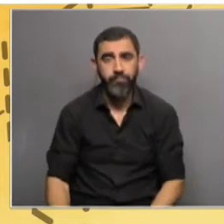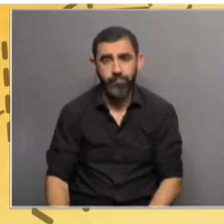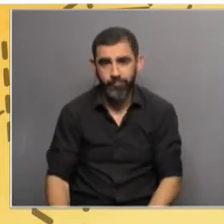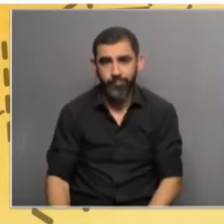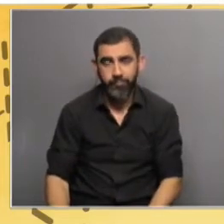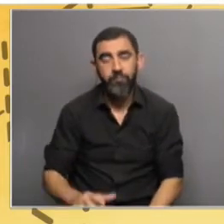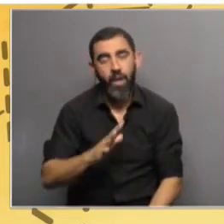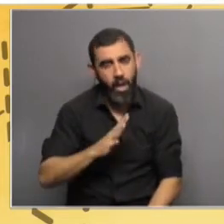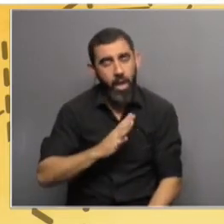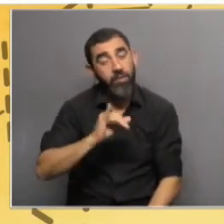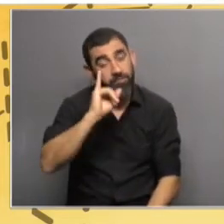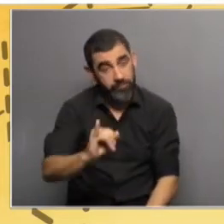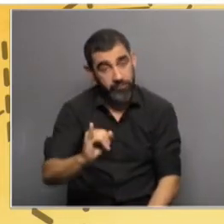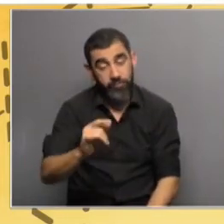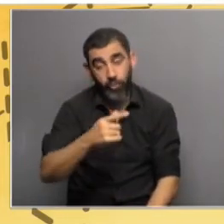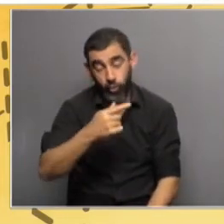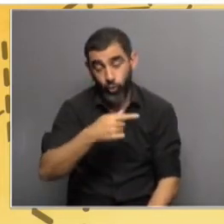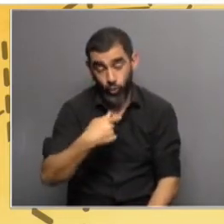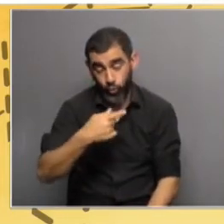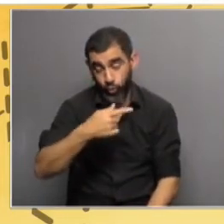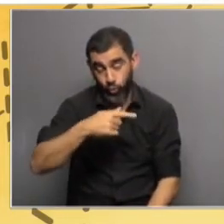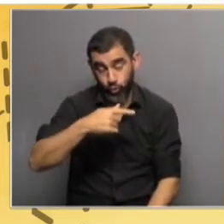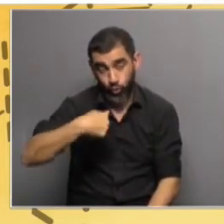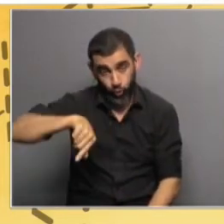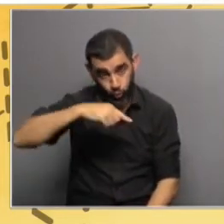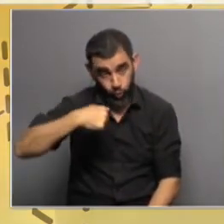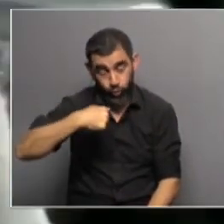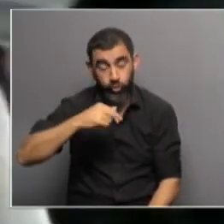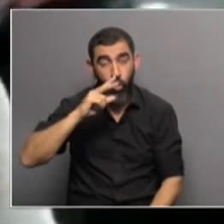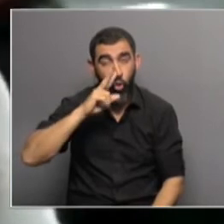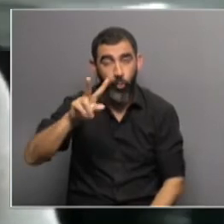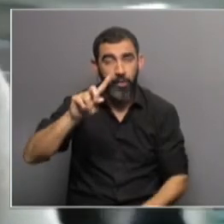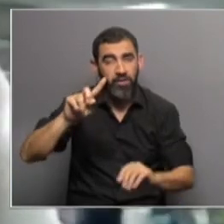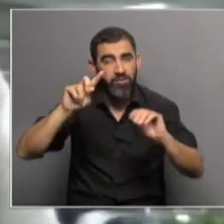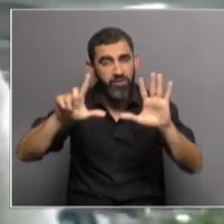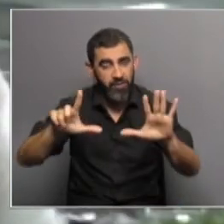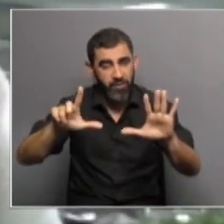Hay, hay. Nosotros, por ejemplo, en el 2017,